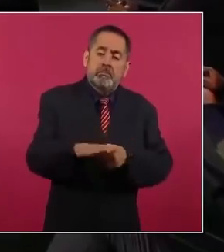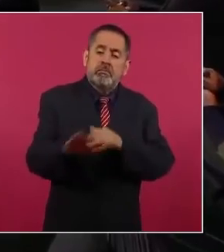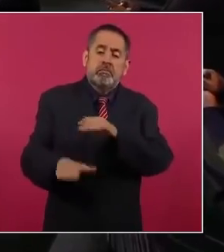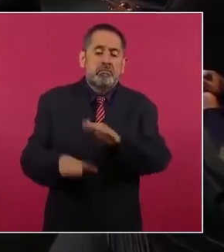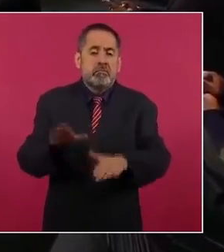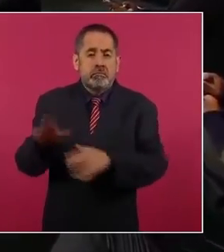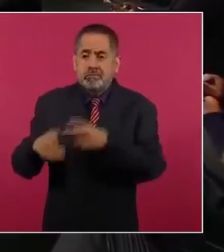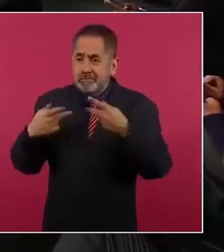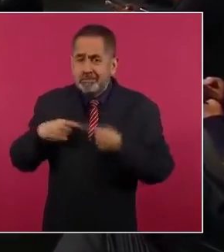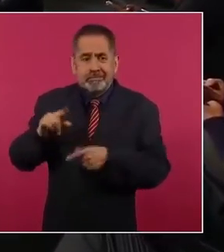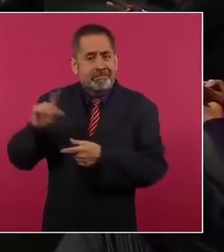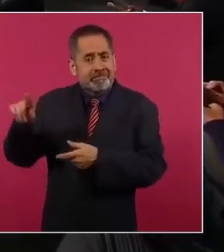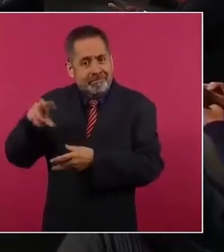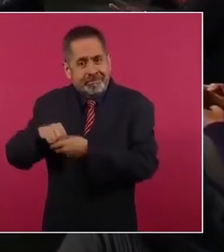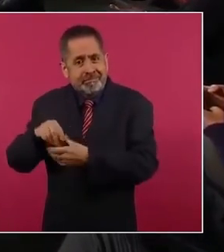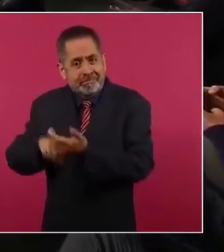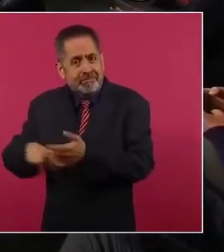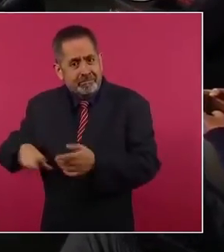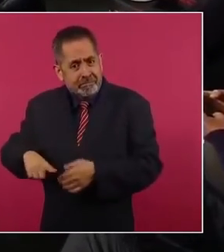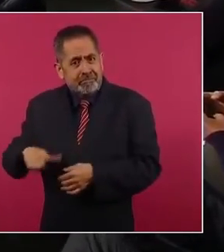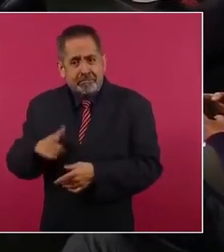Tamaulipas. ¿Sí?